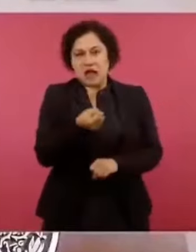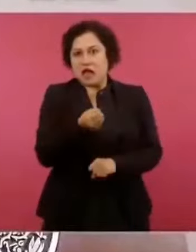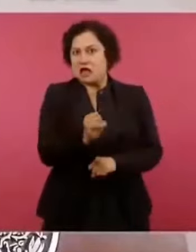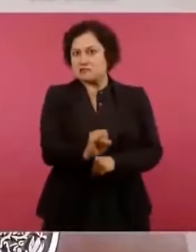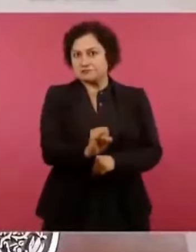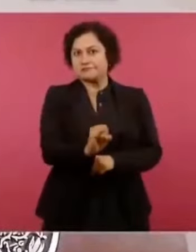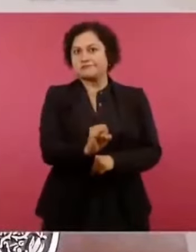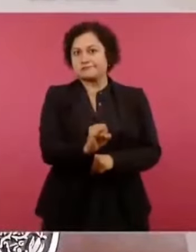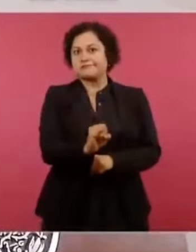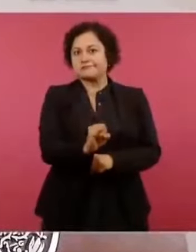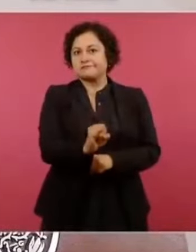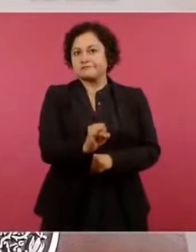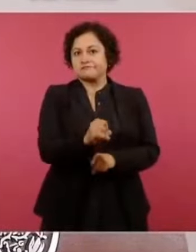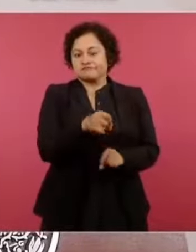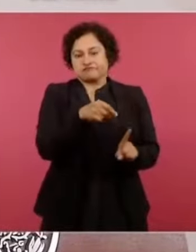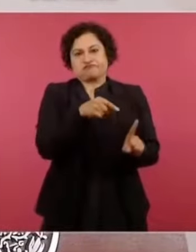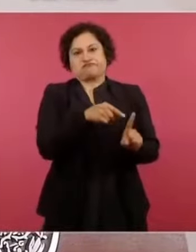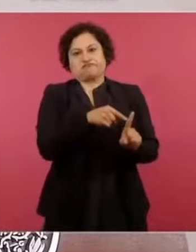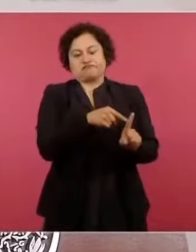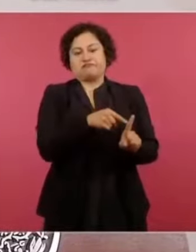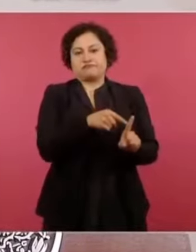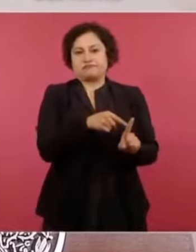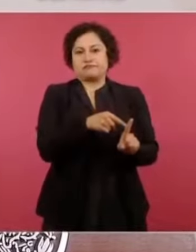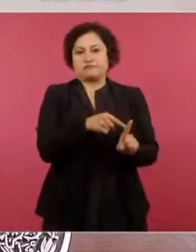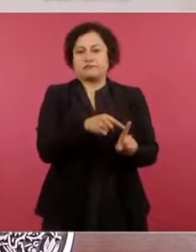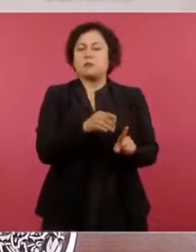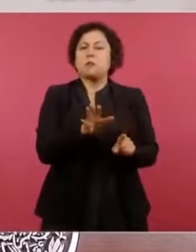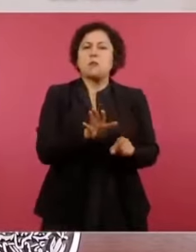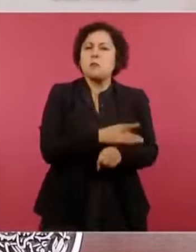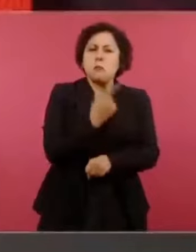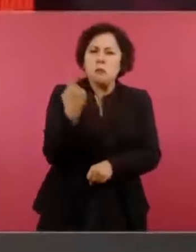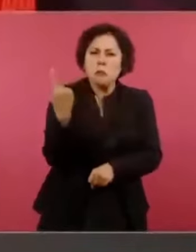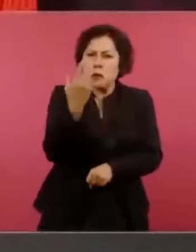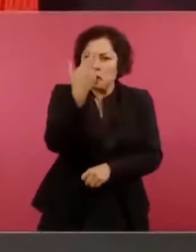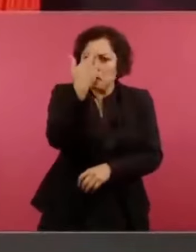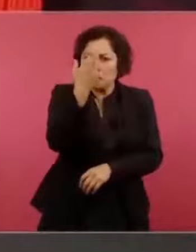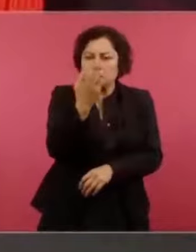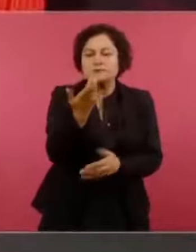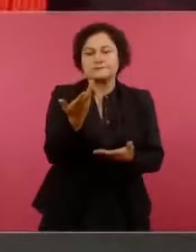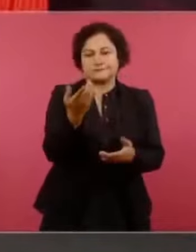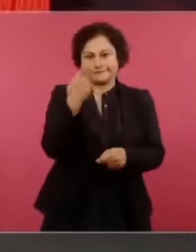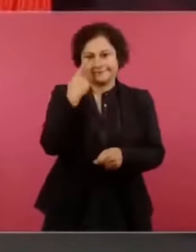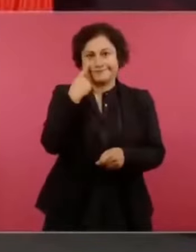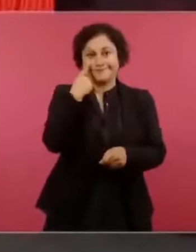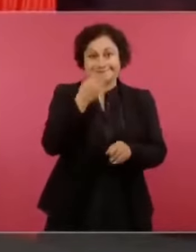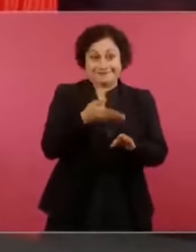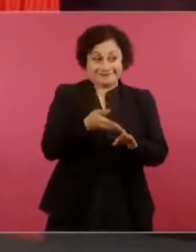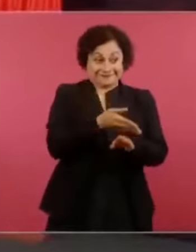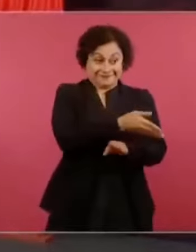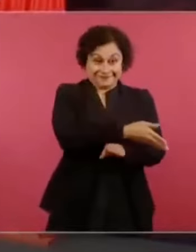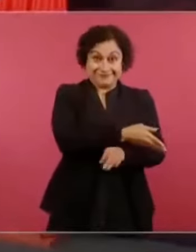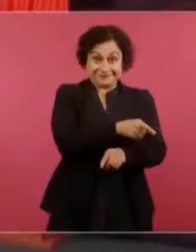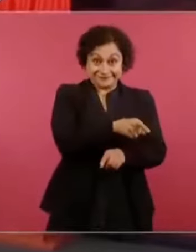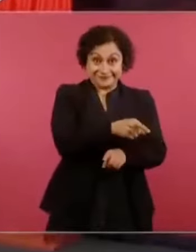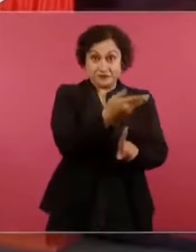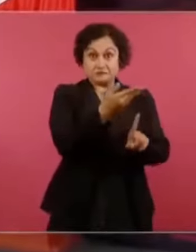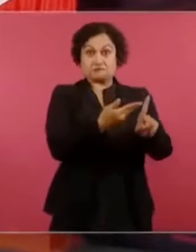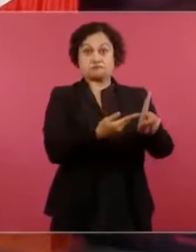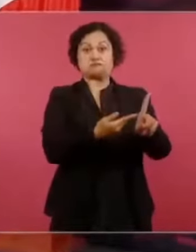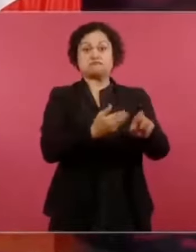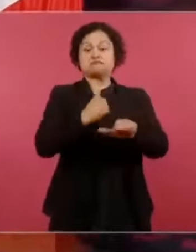Se decía una cosa y se hacía otra y todo